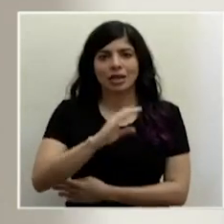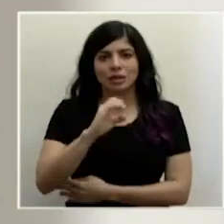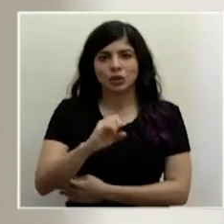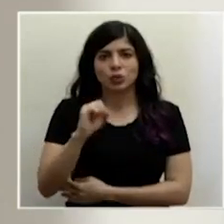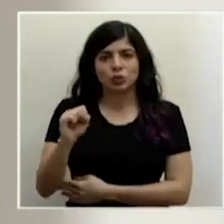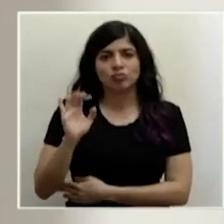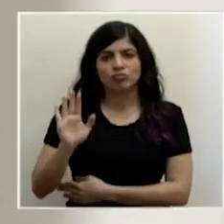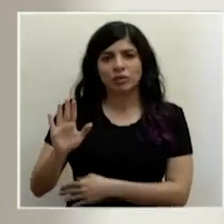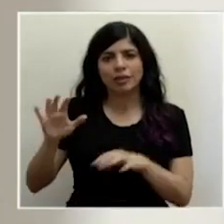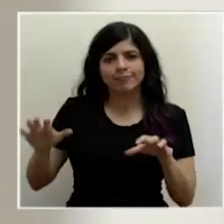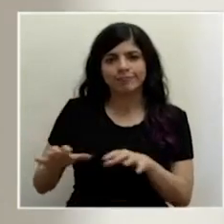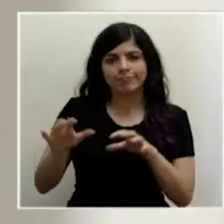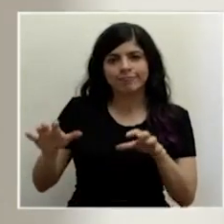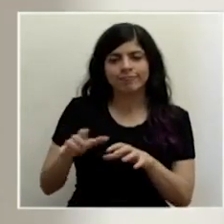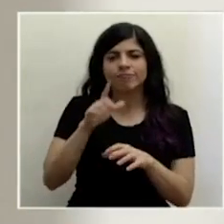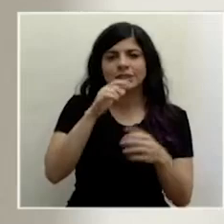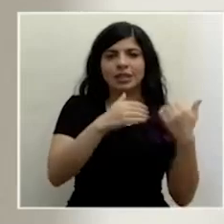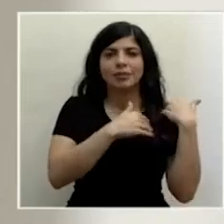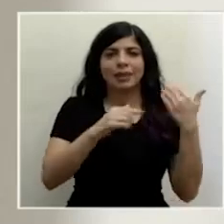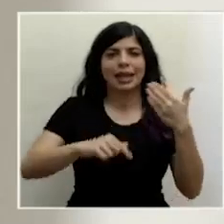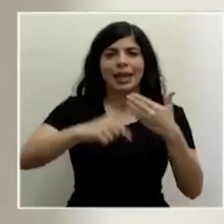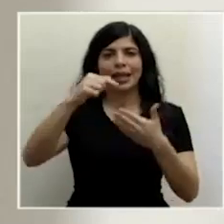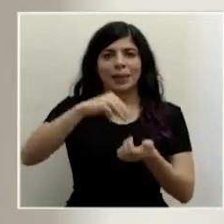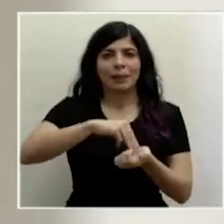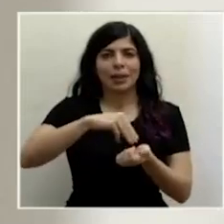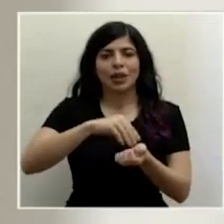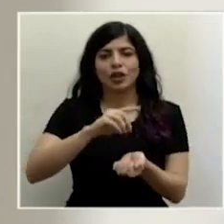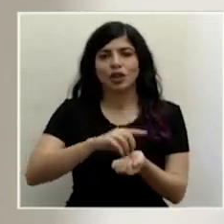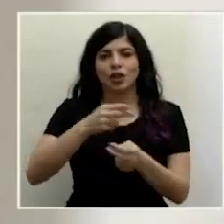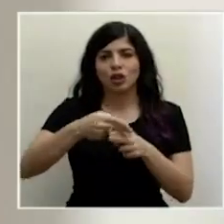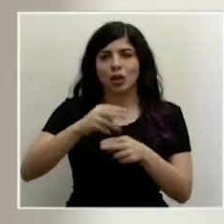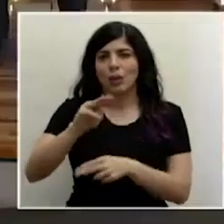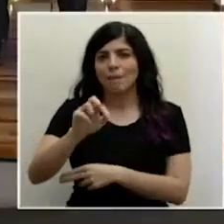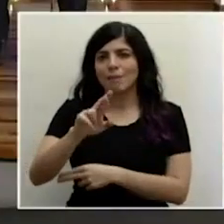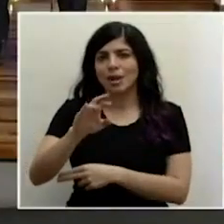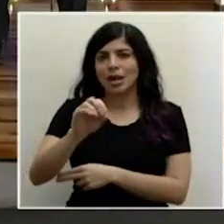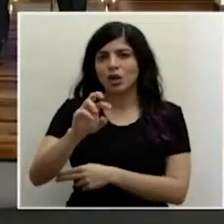de Seguro Social por parte del gerente médico, el doctor Mario Ruiz.